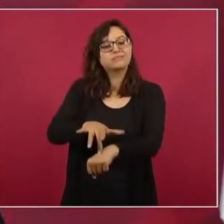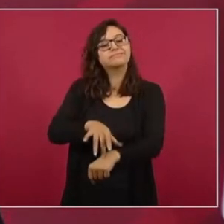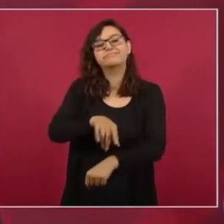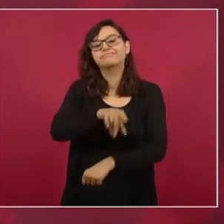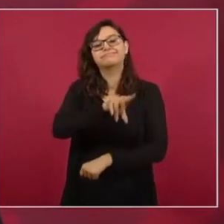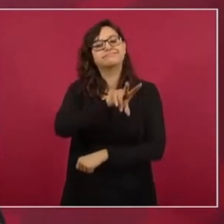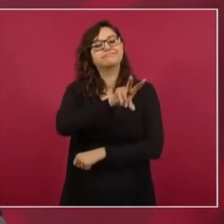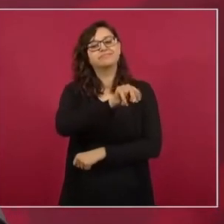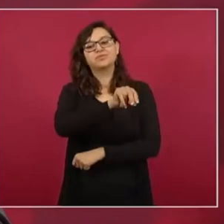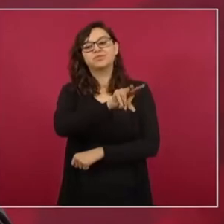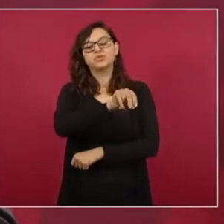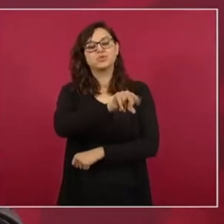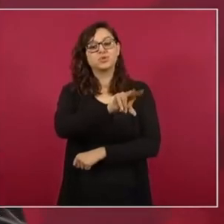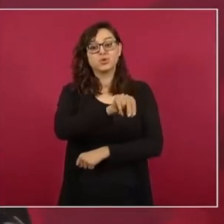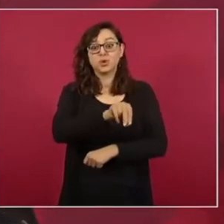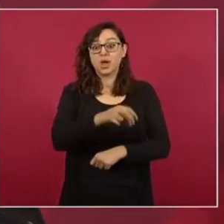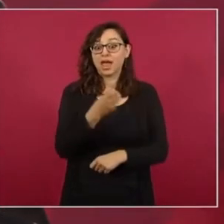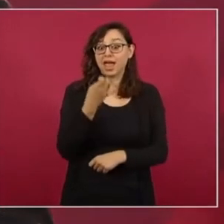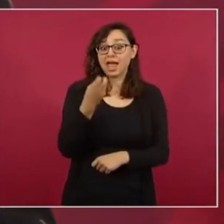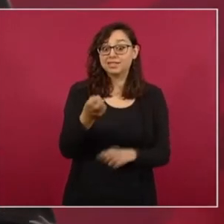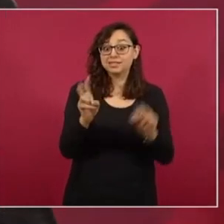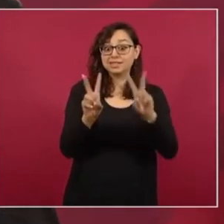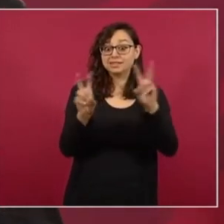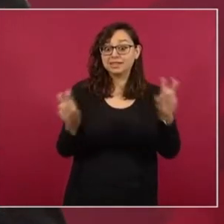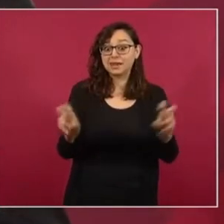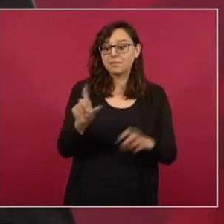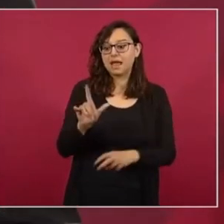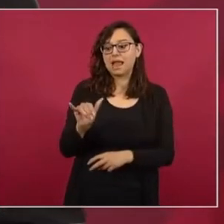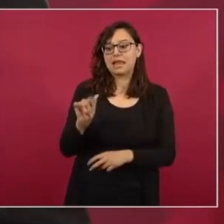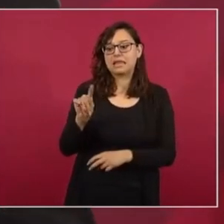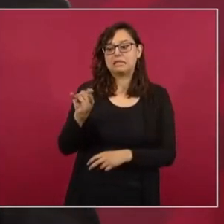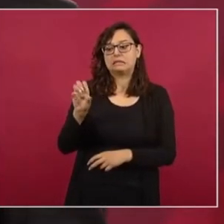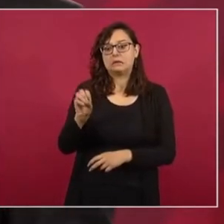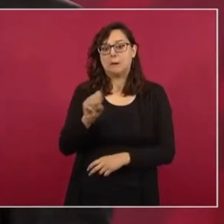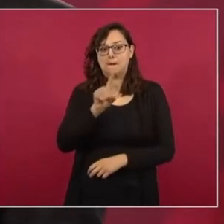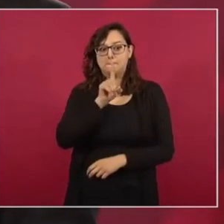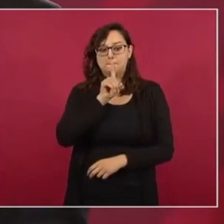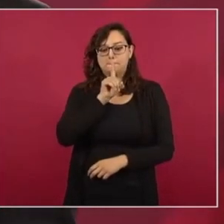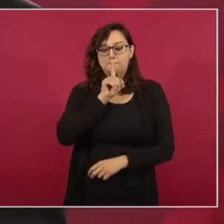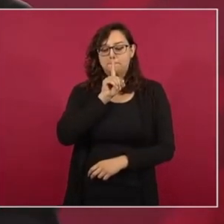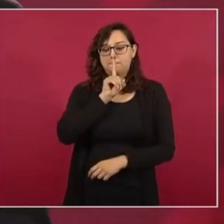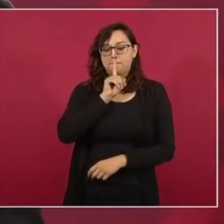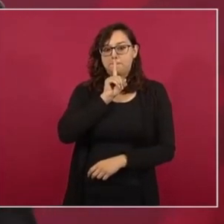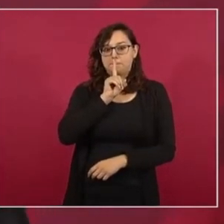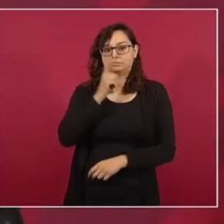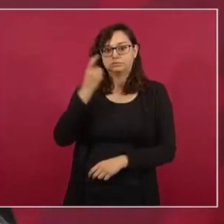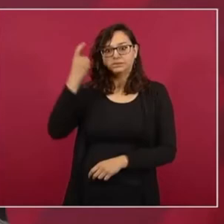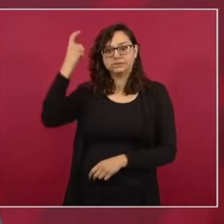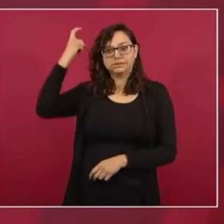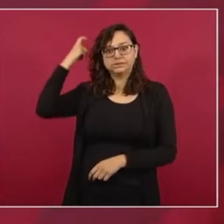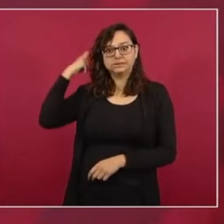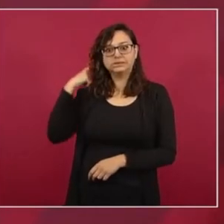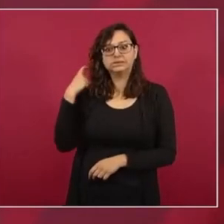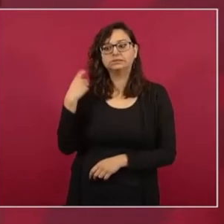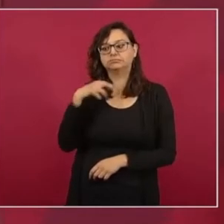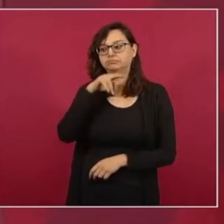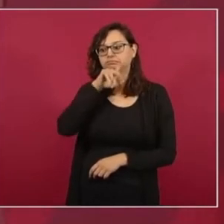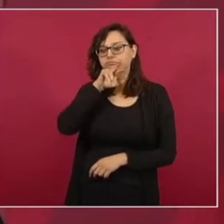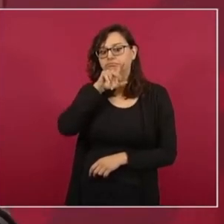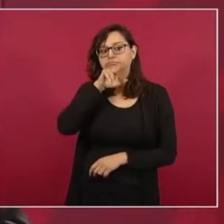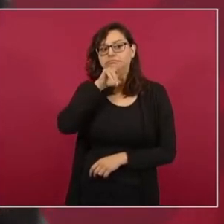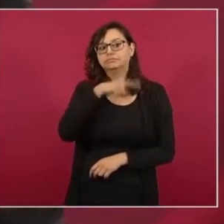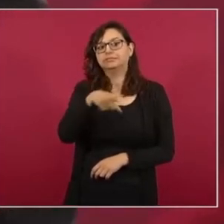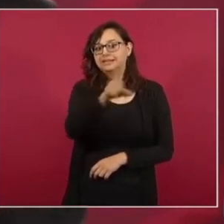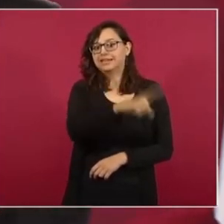porque de eso no se habla, pero eso les importa mucho a los que